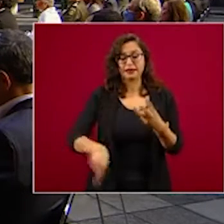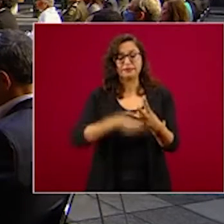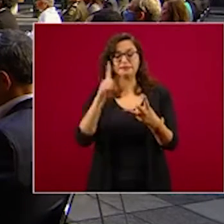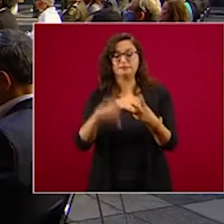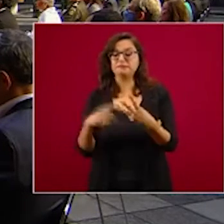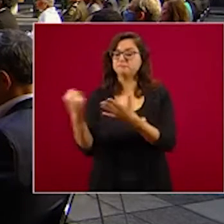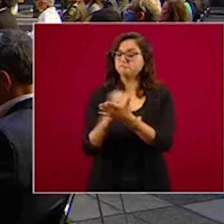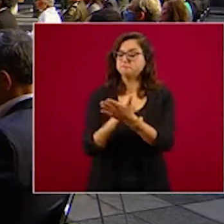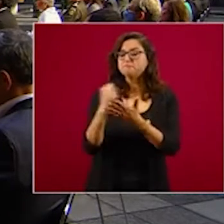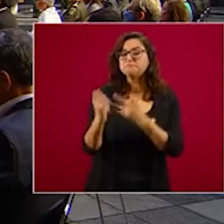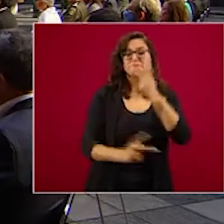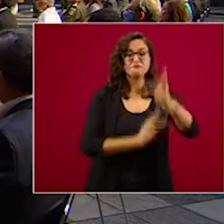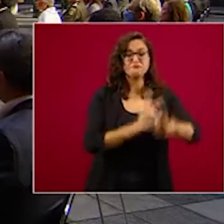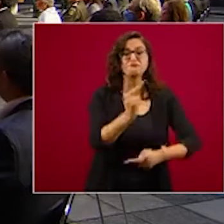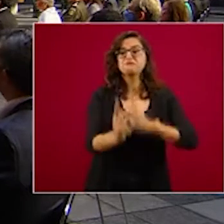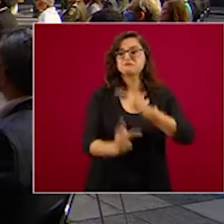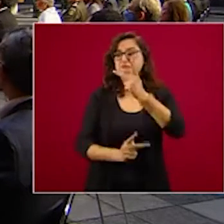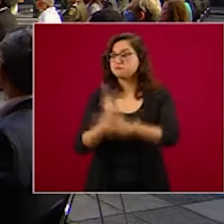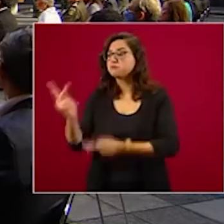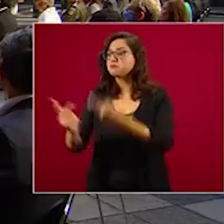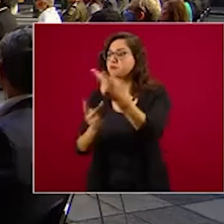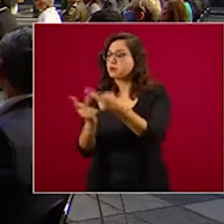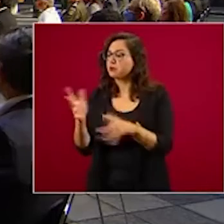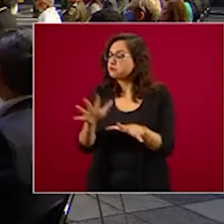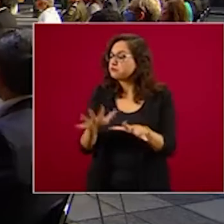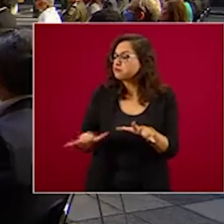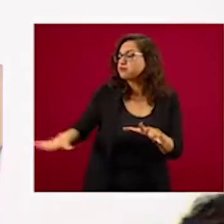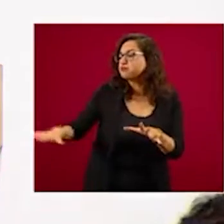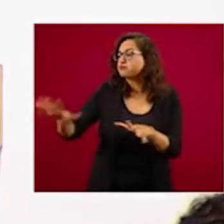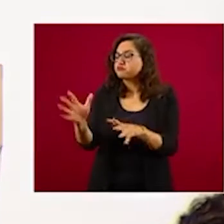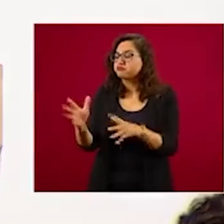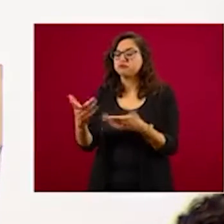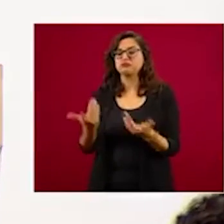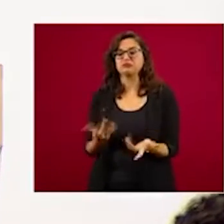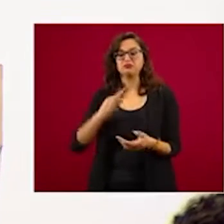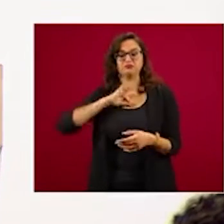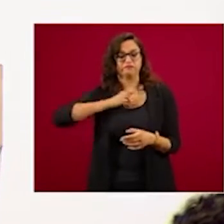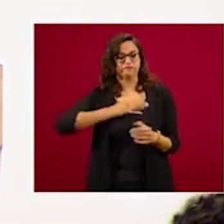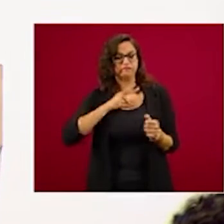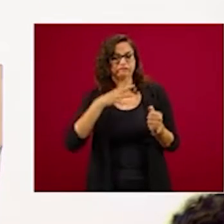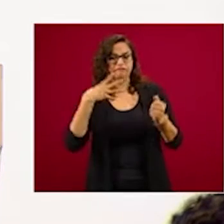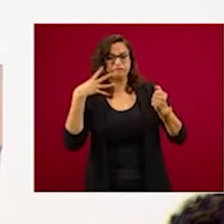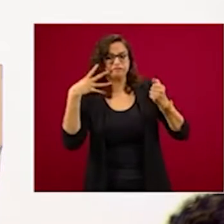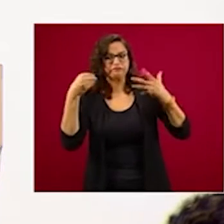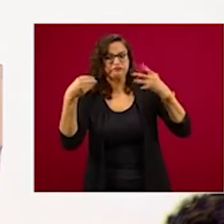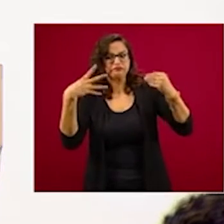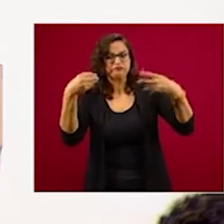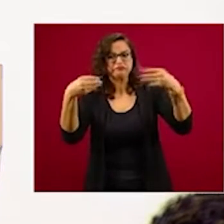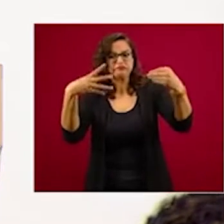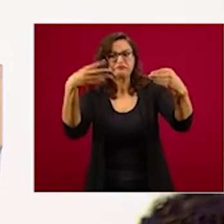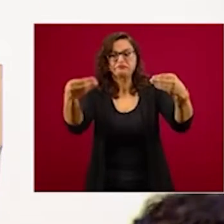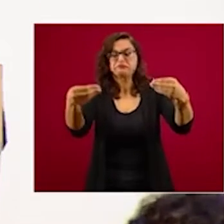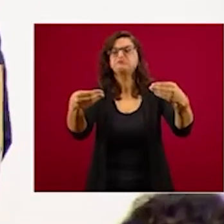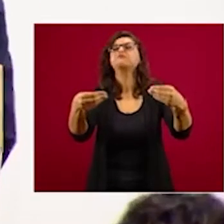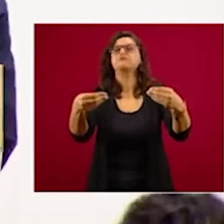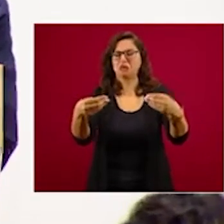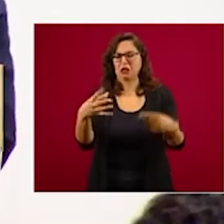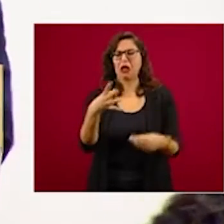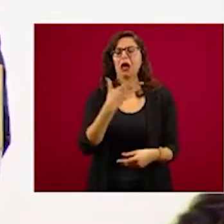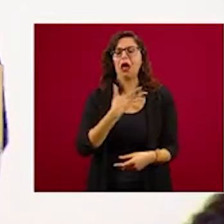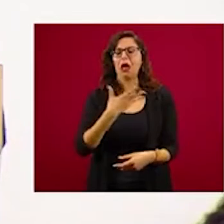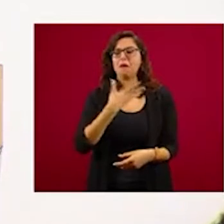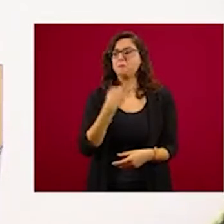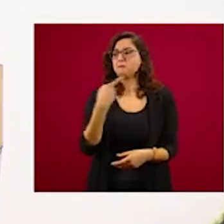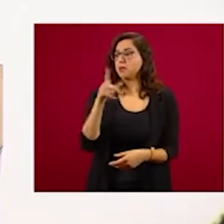otorgando a los de abajo, la pandemia no ha desembocado en